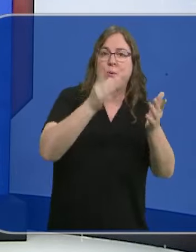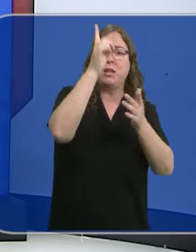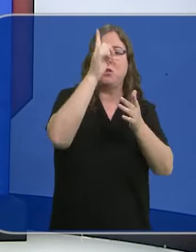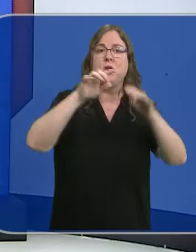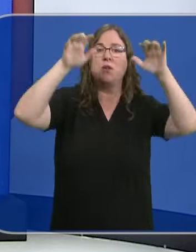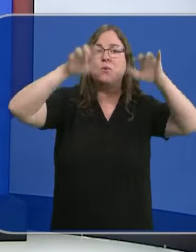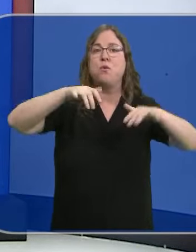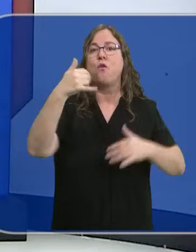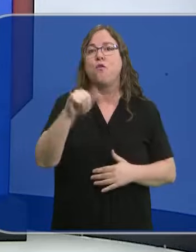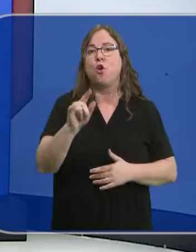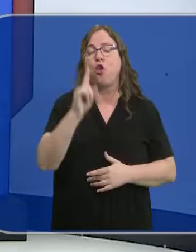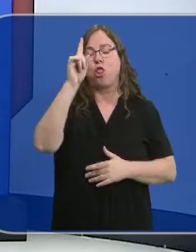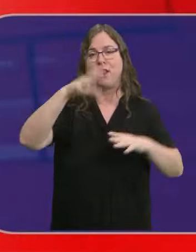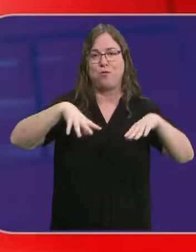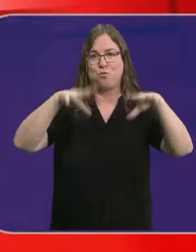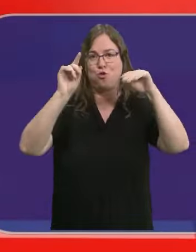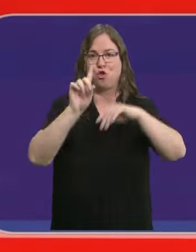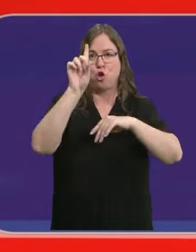precipitaciones débiles en el norte de Burgos.